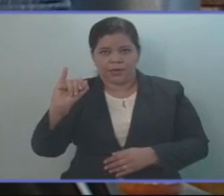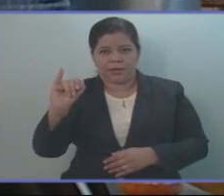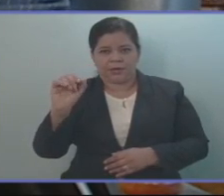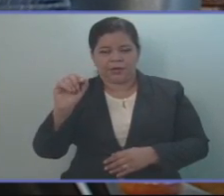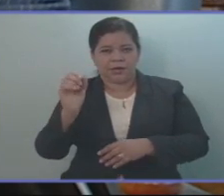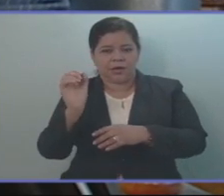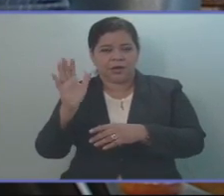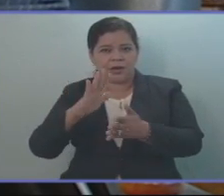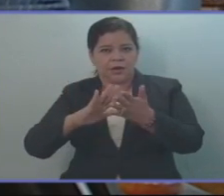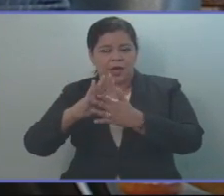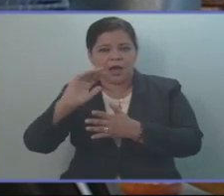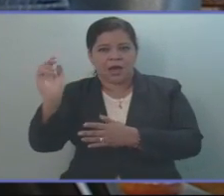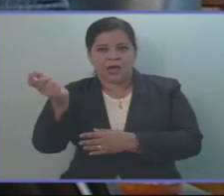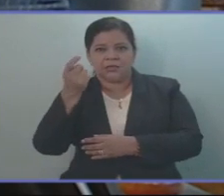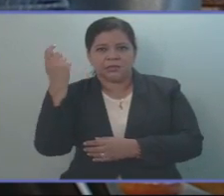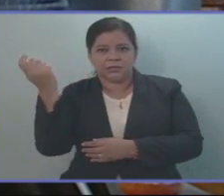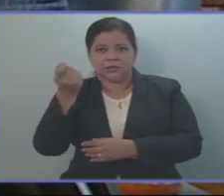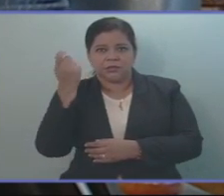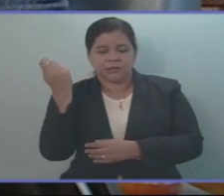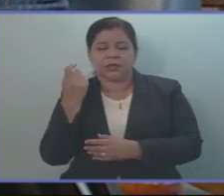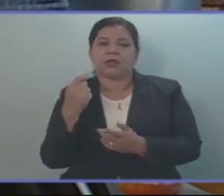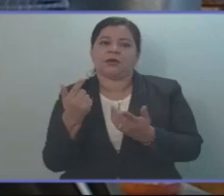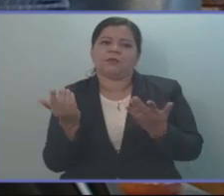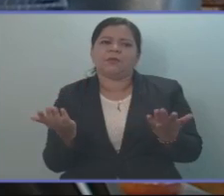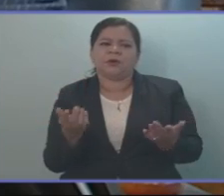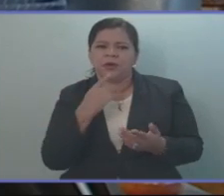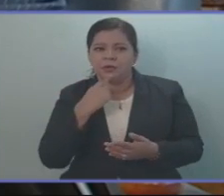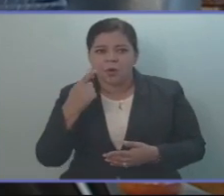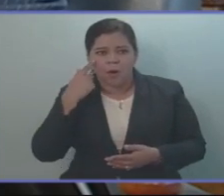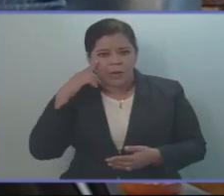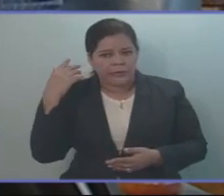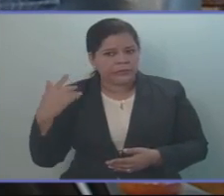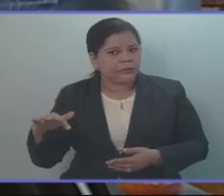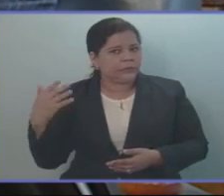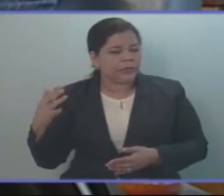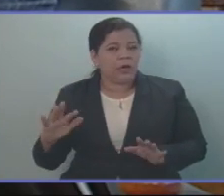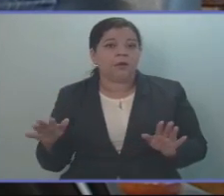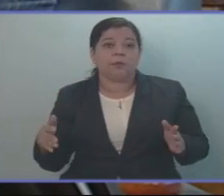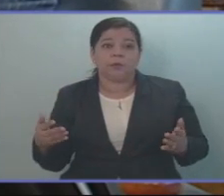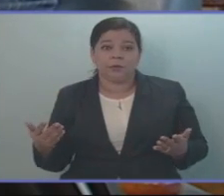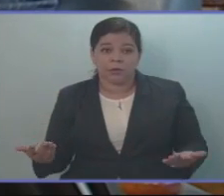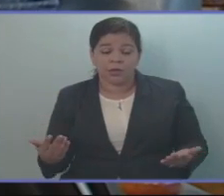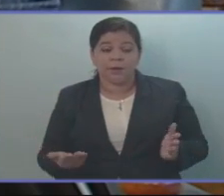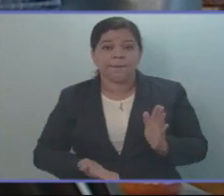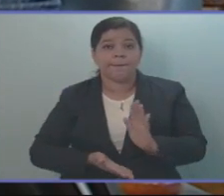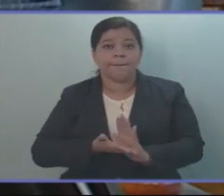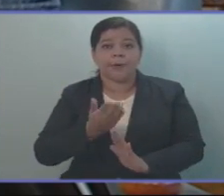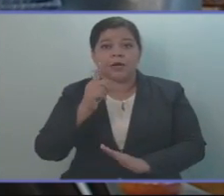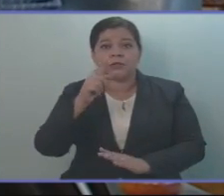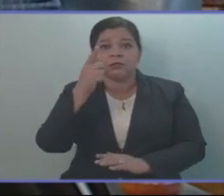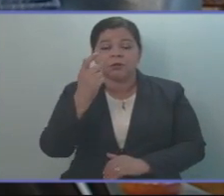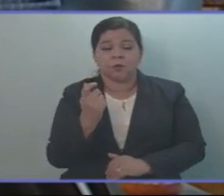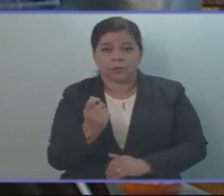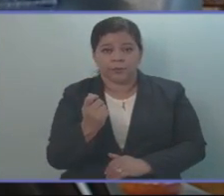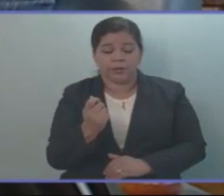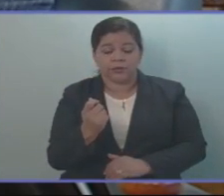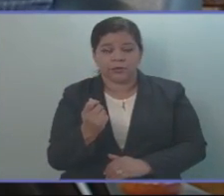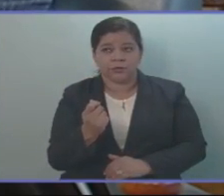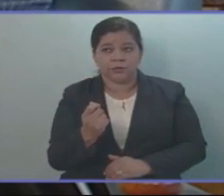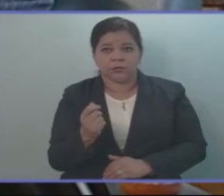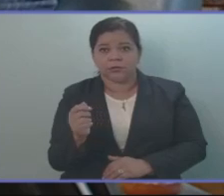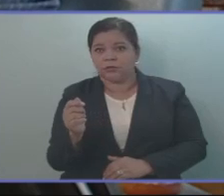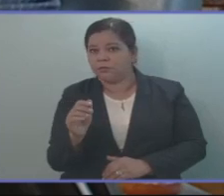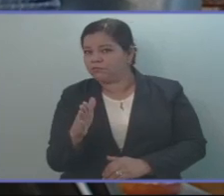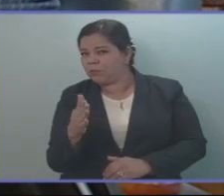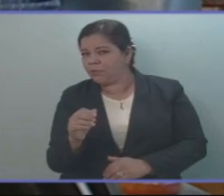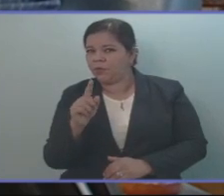¿Por qué nosotros decimos que esto era grave? Porque pasaron más de un mes y algunas